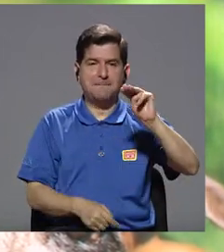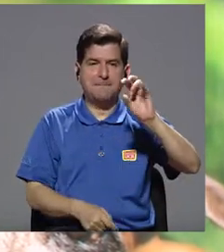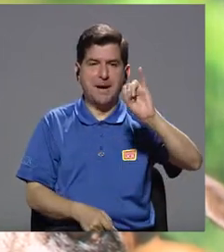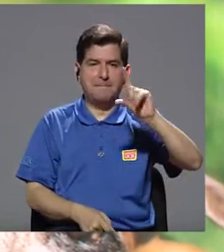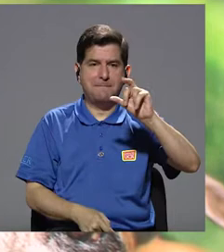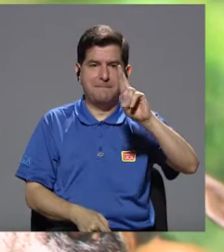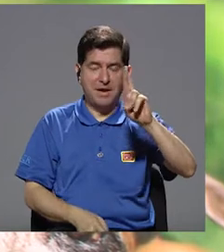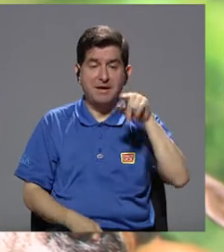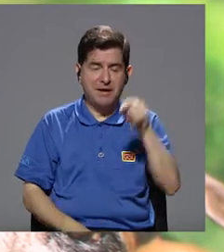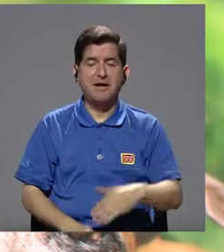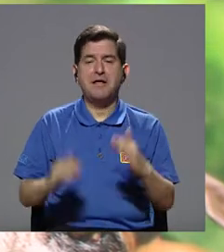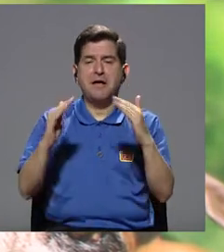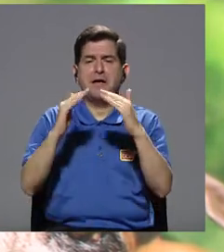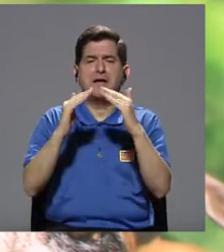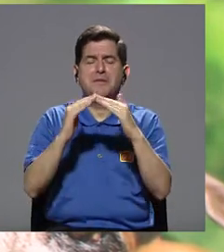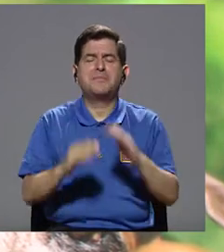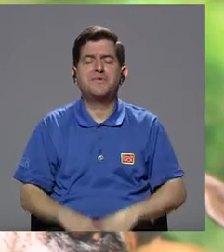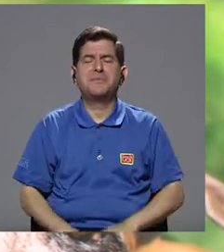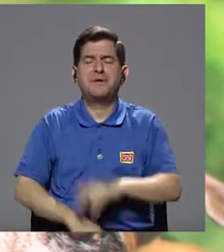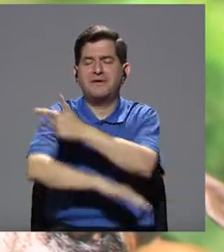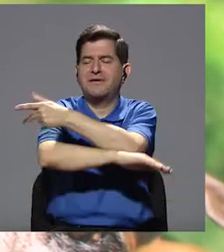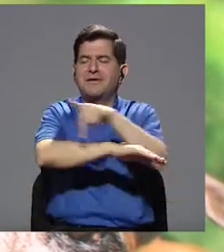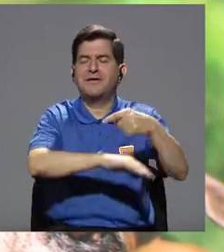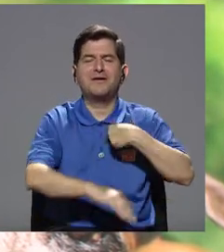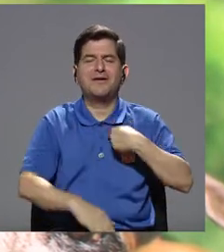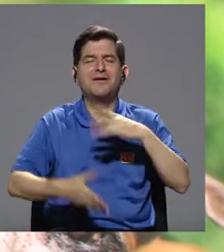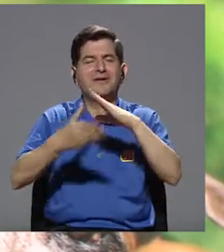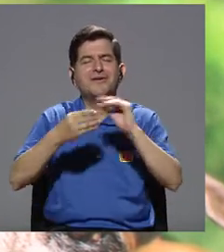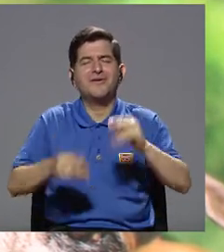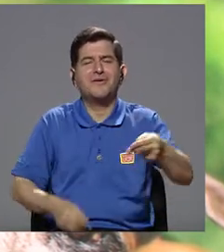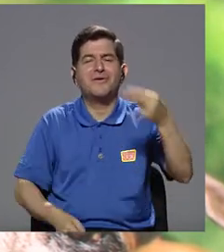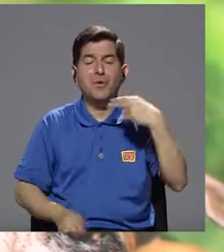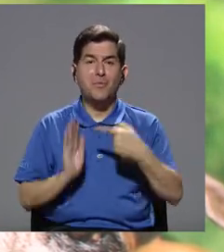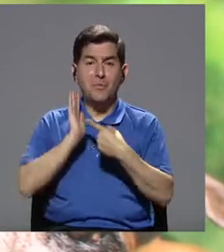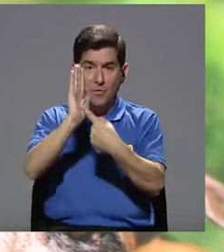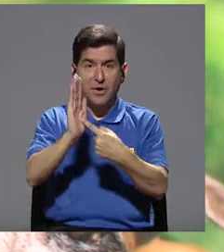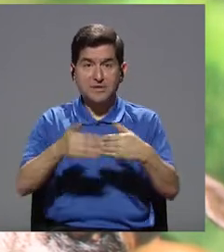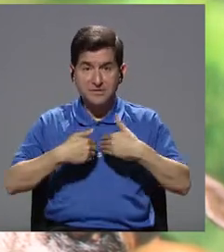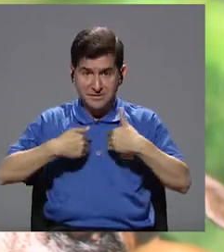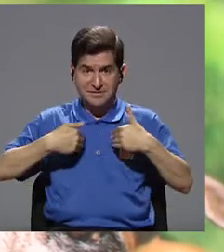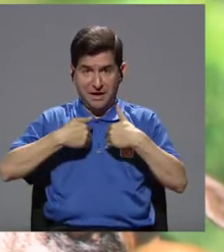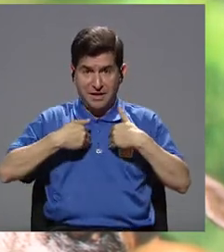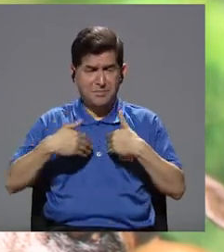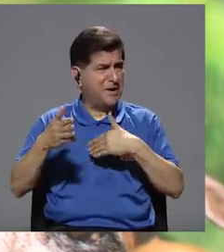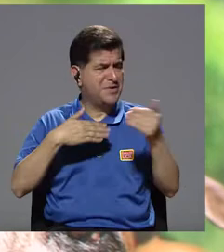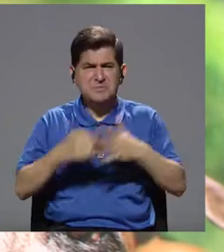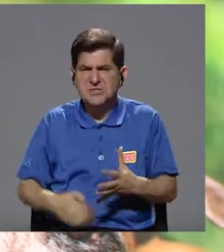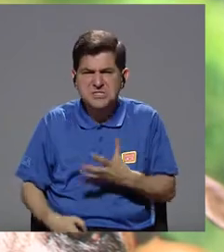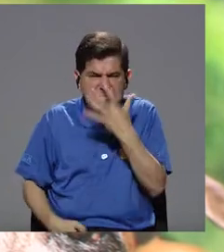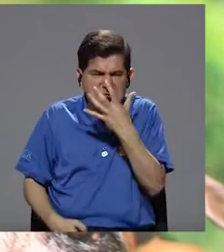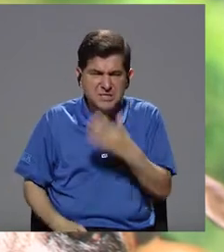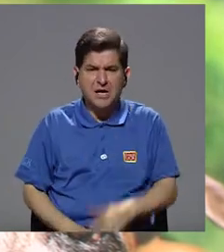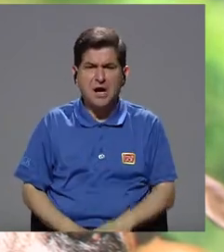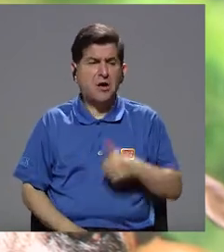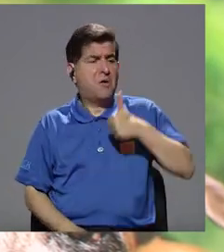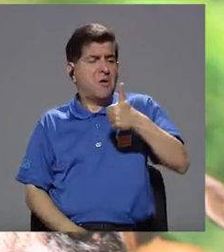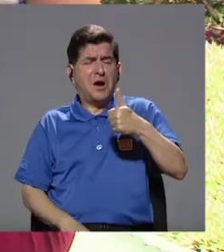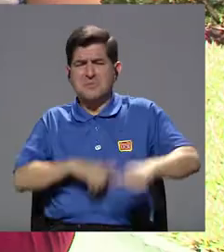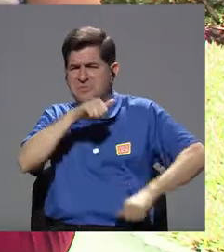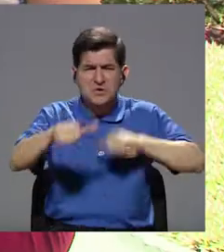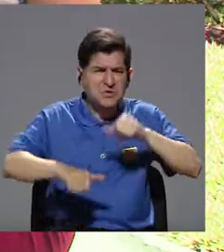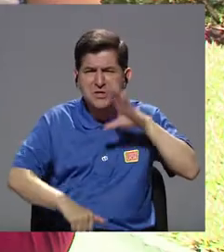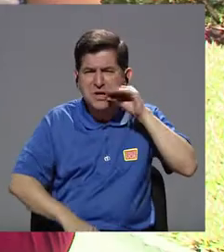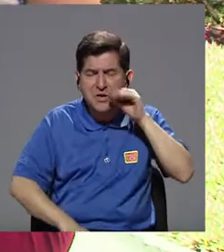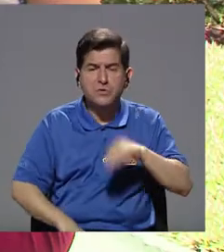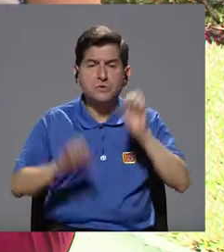Killer se llama Miller y Miller vive en la playa. Entonces, a mí me gusta mucho contar esta historia porque demuestra que los animales, por más bravos, por más